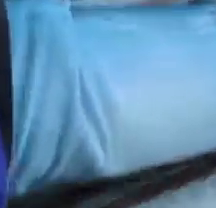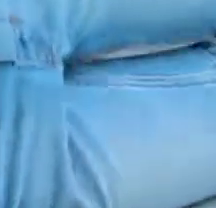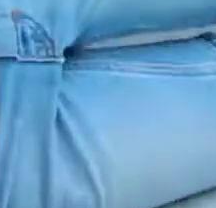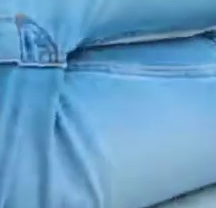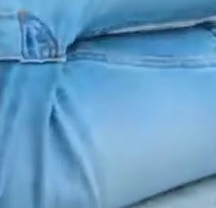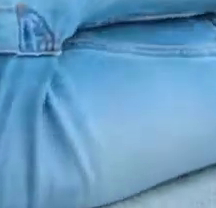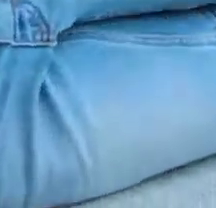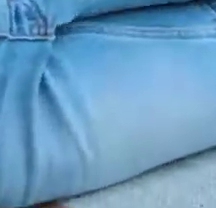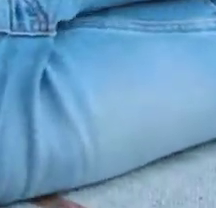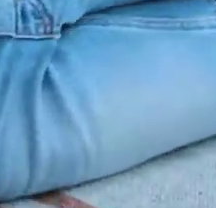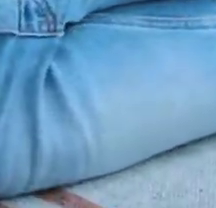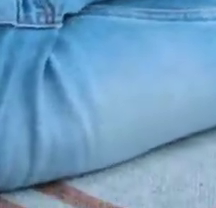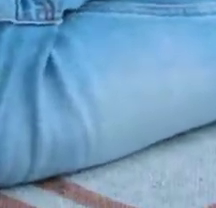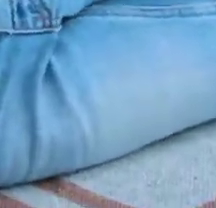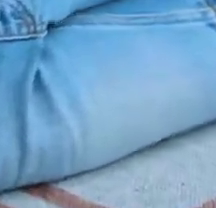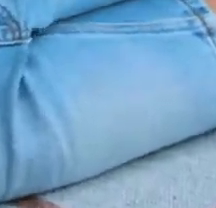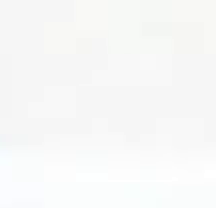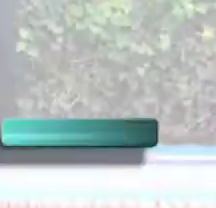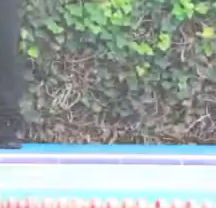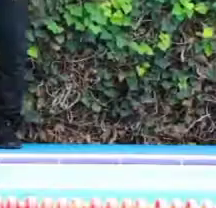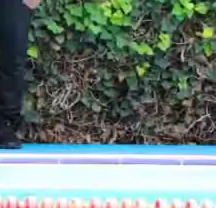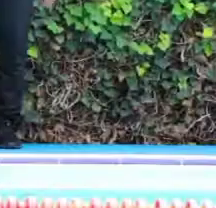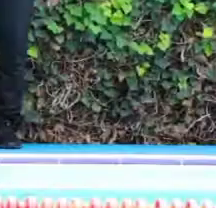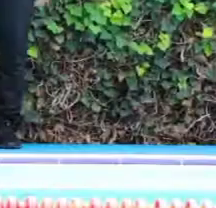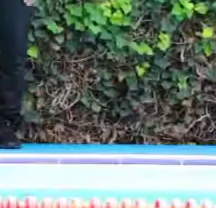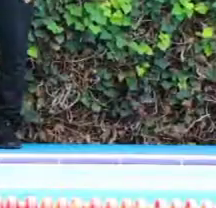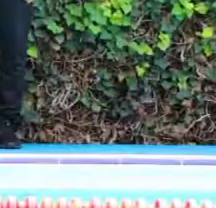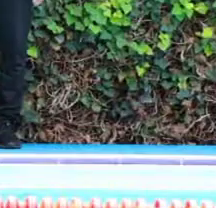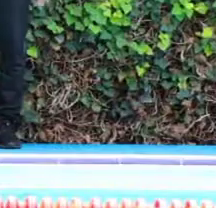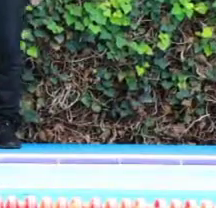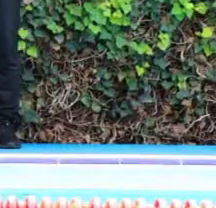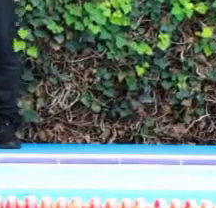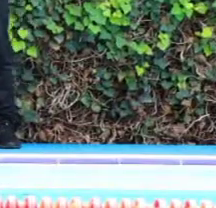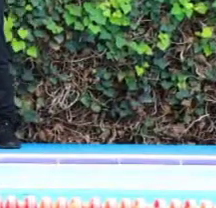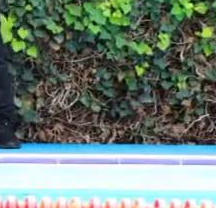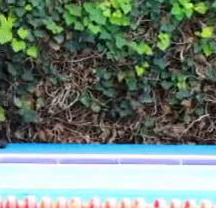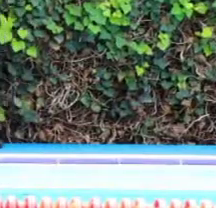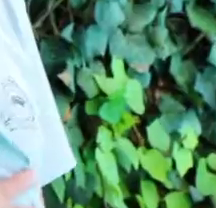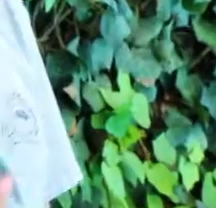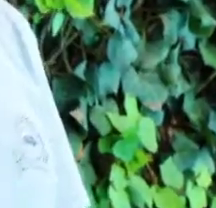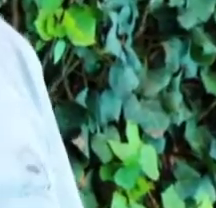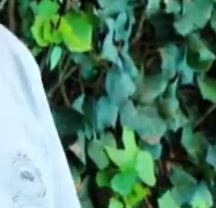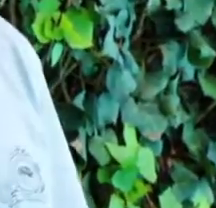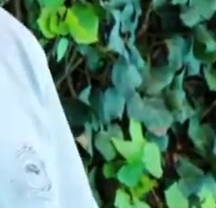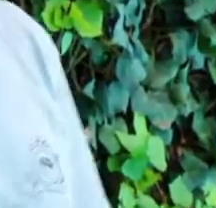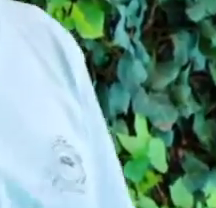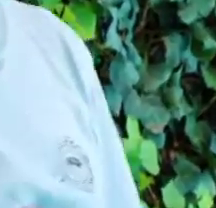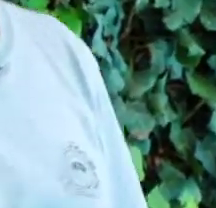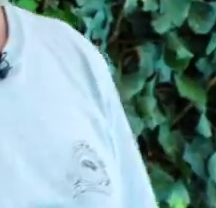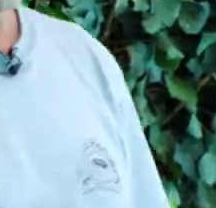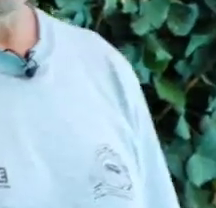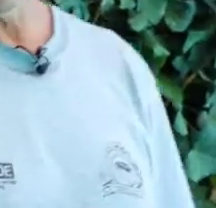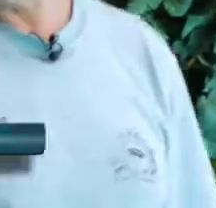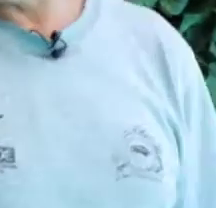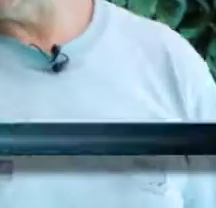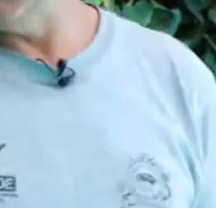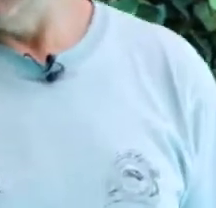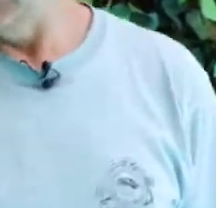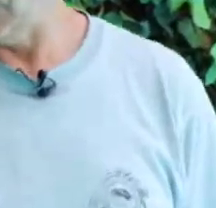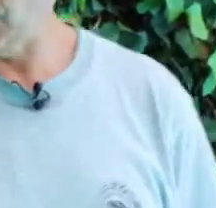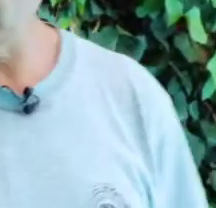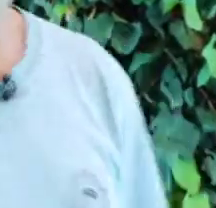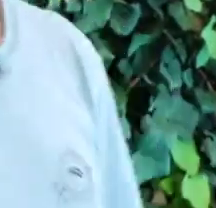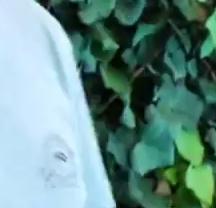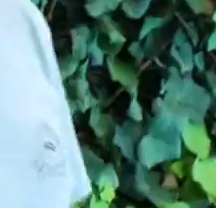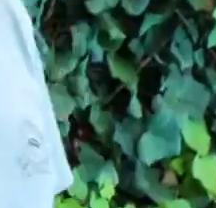Bien. Tres. Perfecto. En esta ocasión vamos a trabajar la parte del abdomen, el estómago. ¿Qué vamos a hacer, Jair?